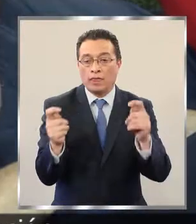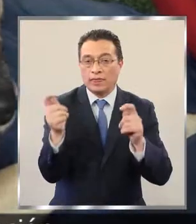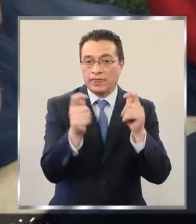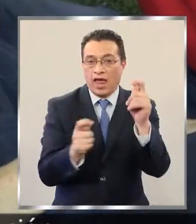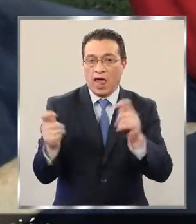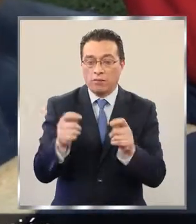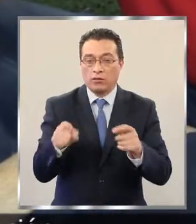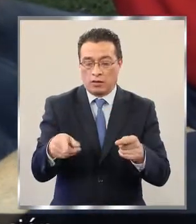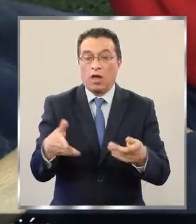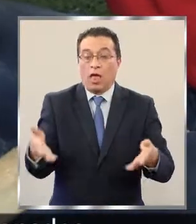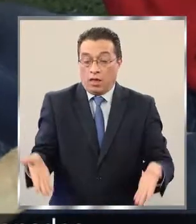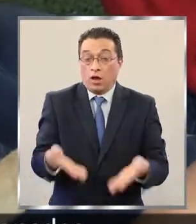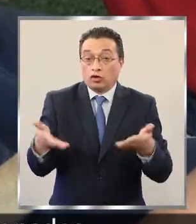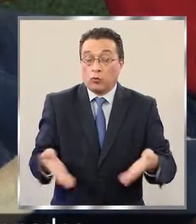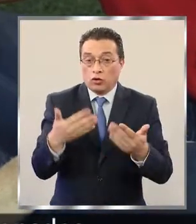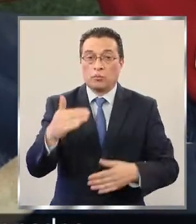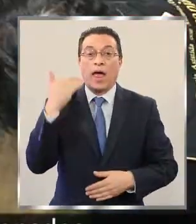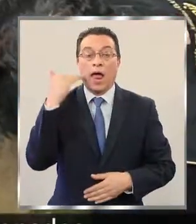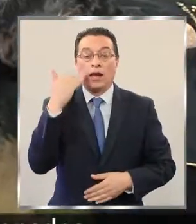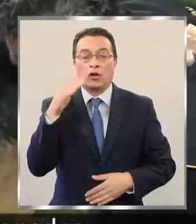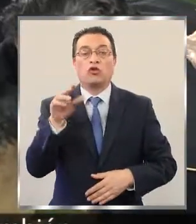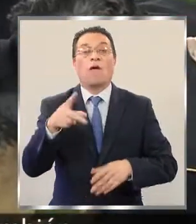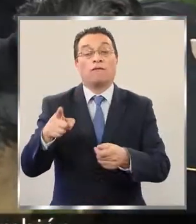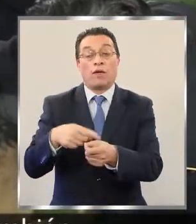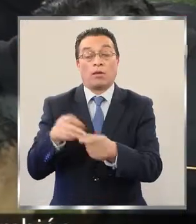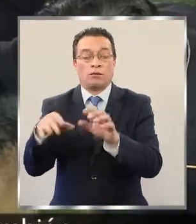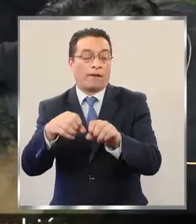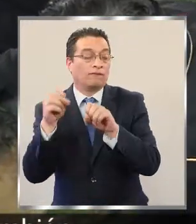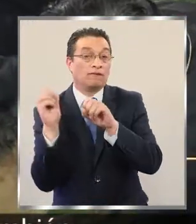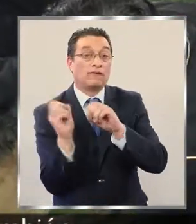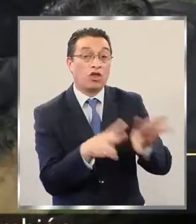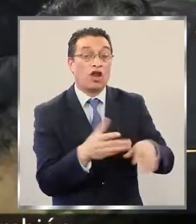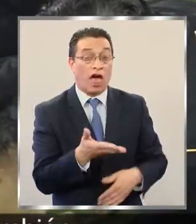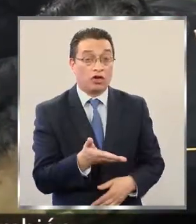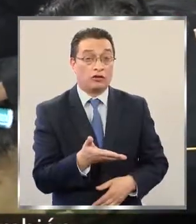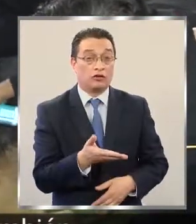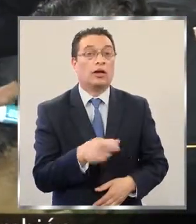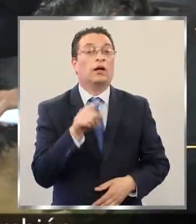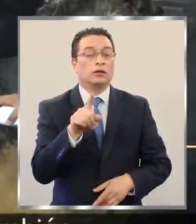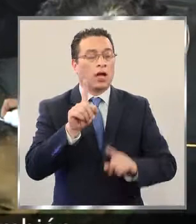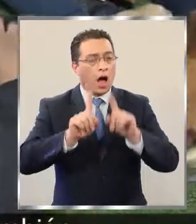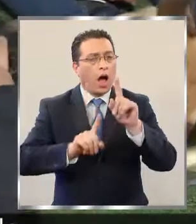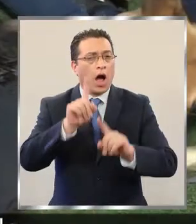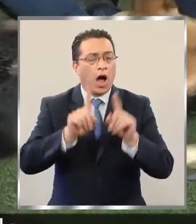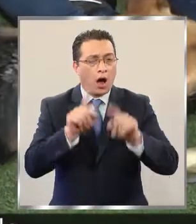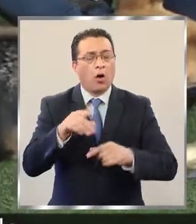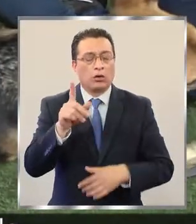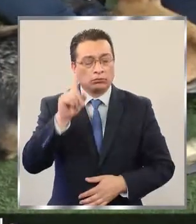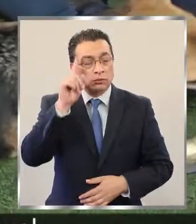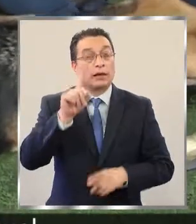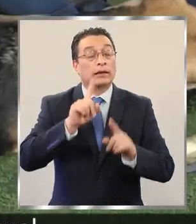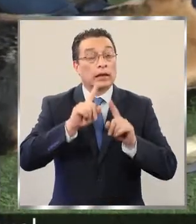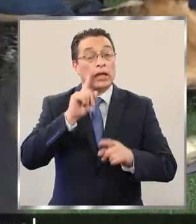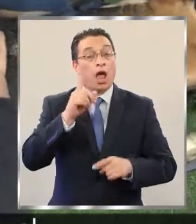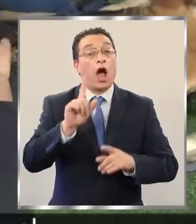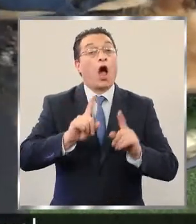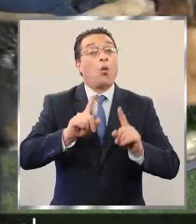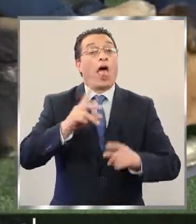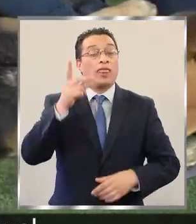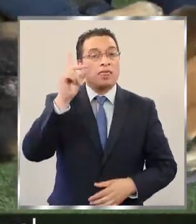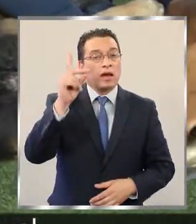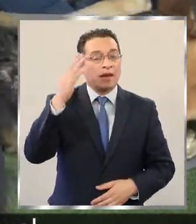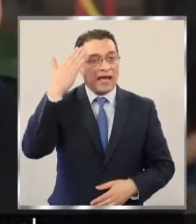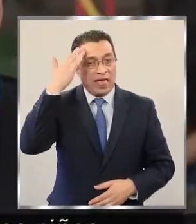Son el motor de estimulación en niños que fueron abandonados por su familia, o aquellos también que tienen algún grado de discapacidad